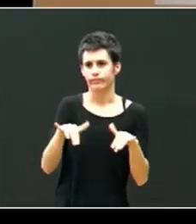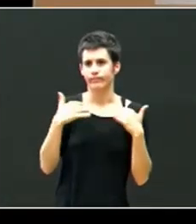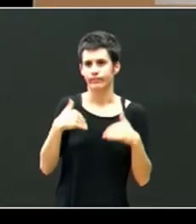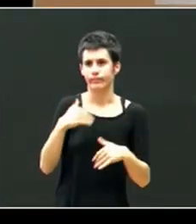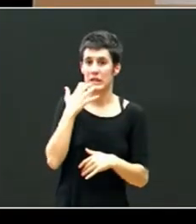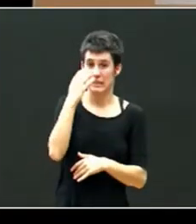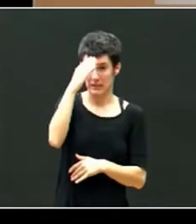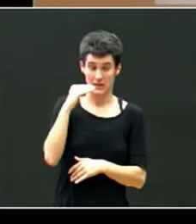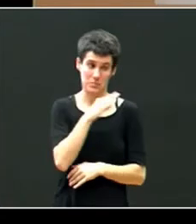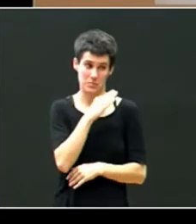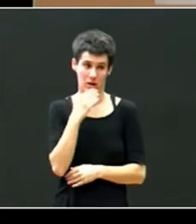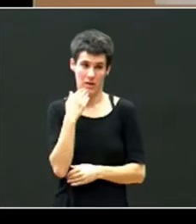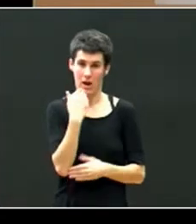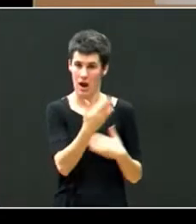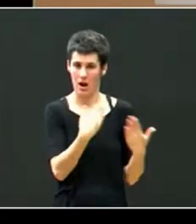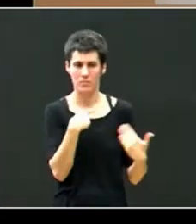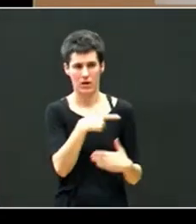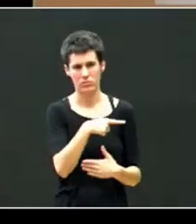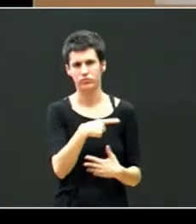trabajo su tiempo y su desgaste